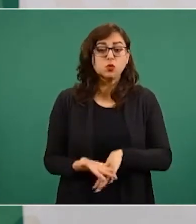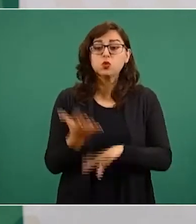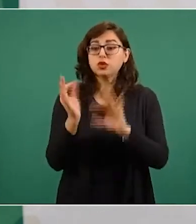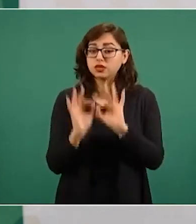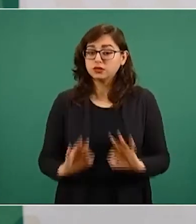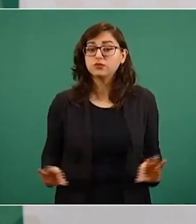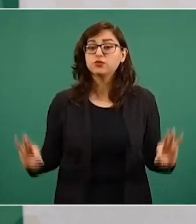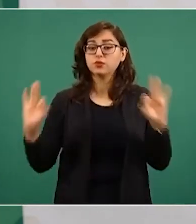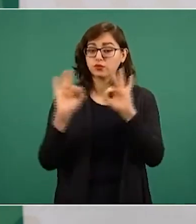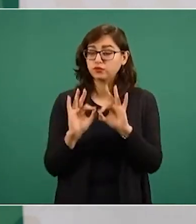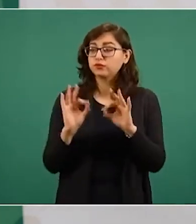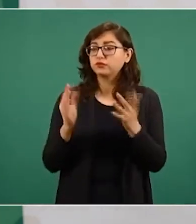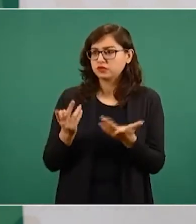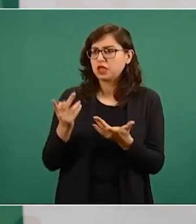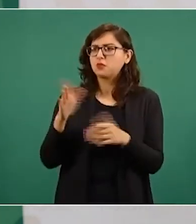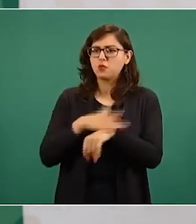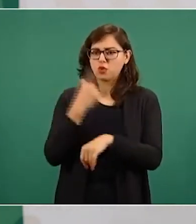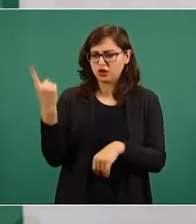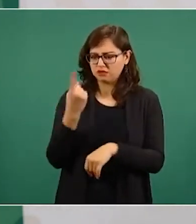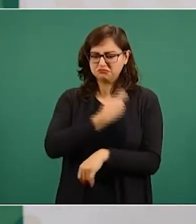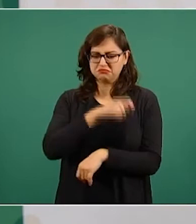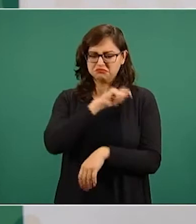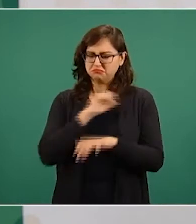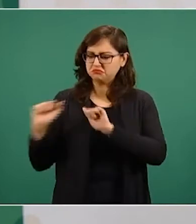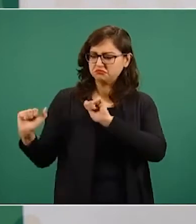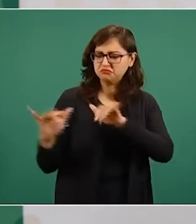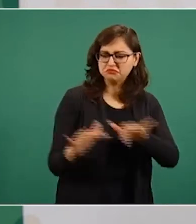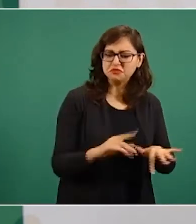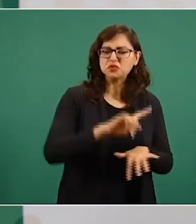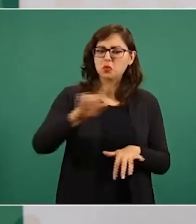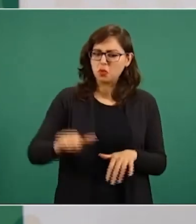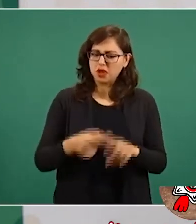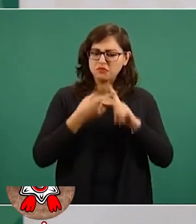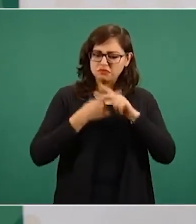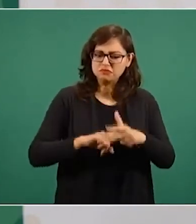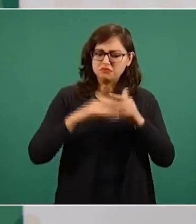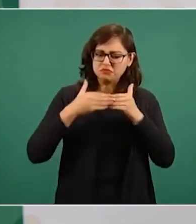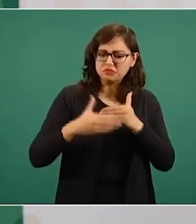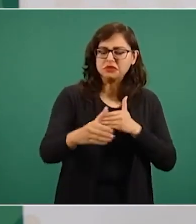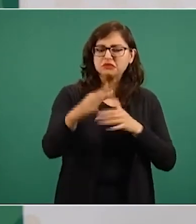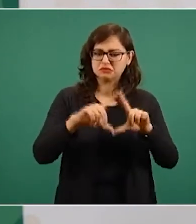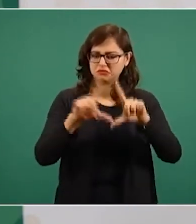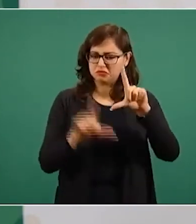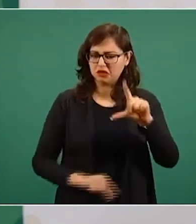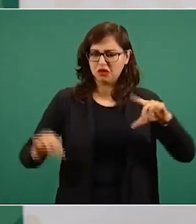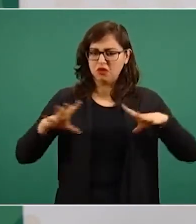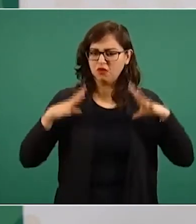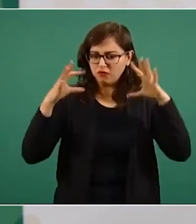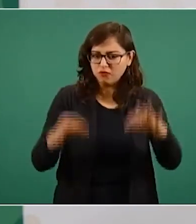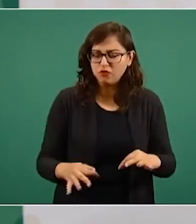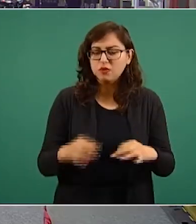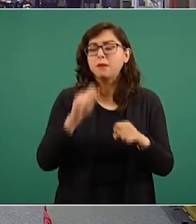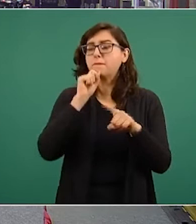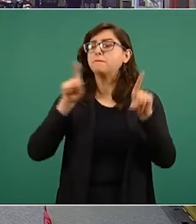la formación de la nacionalidad mexicana, como por la gran relevancia e intensidad de los vínculos políticos,